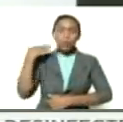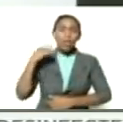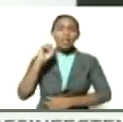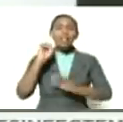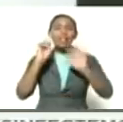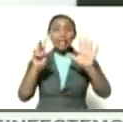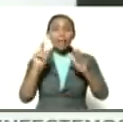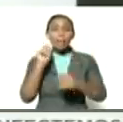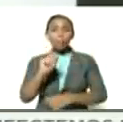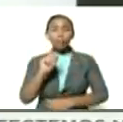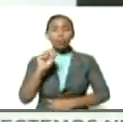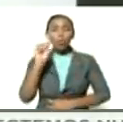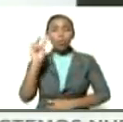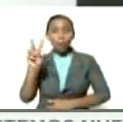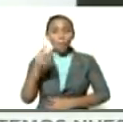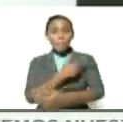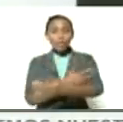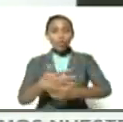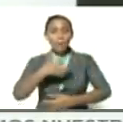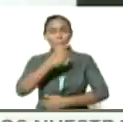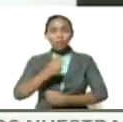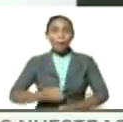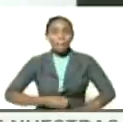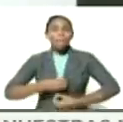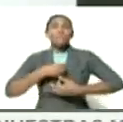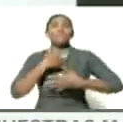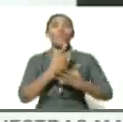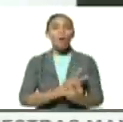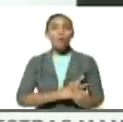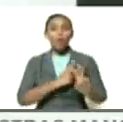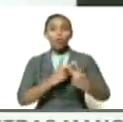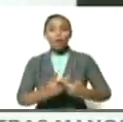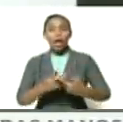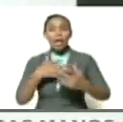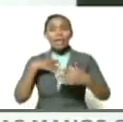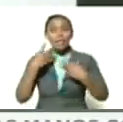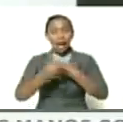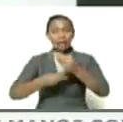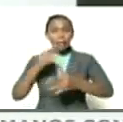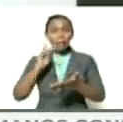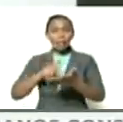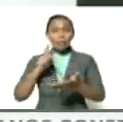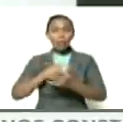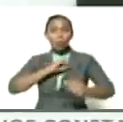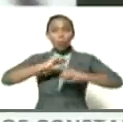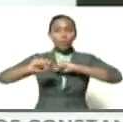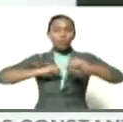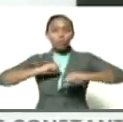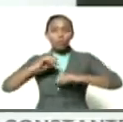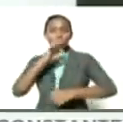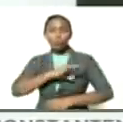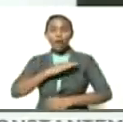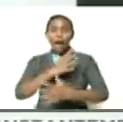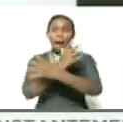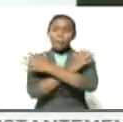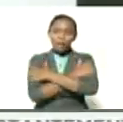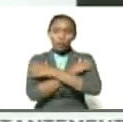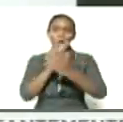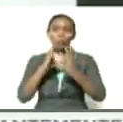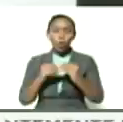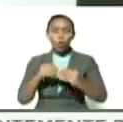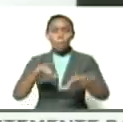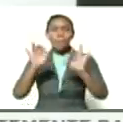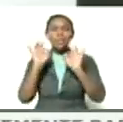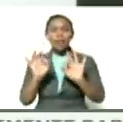7.2 millones de personas han expresado su voluntad de ser parte de los movimientos sociales. Un abrazo a todas y a todos, pero especialmente